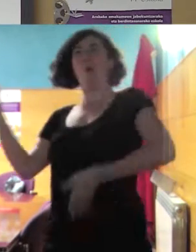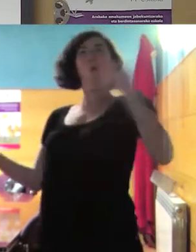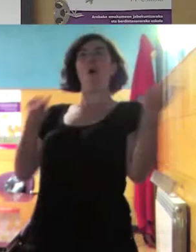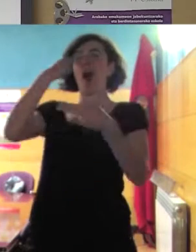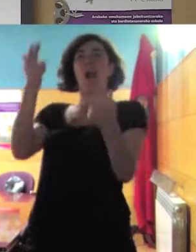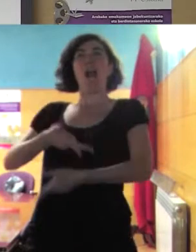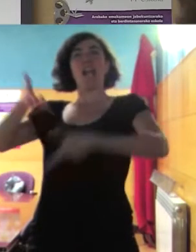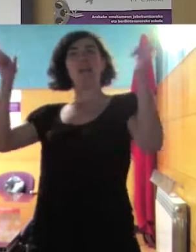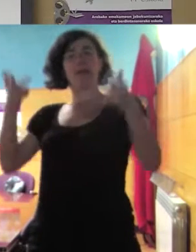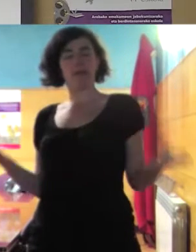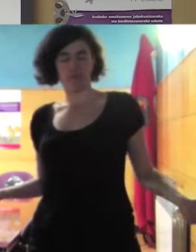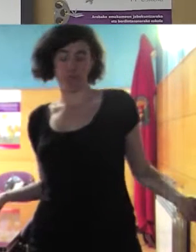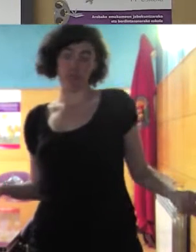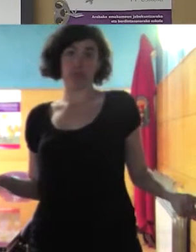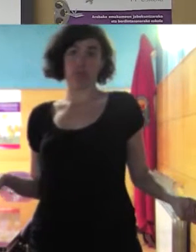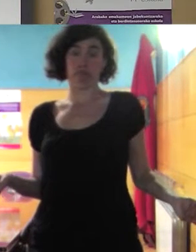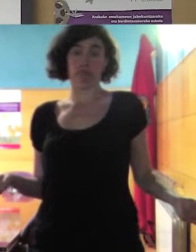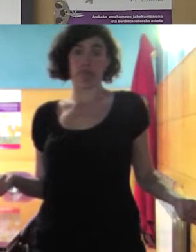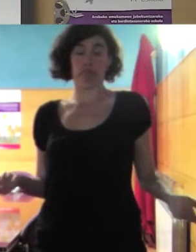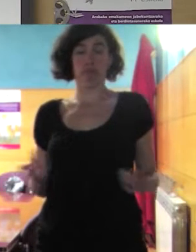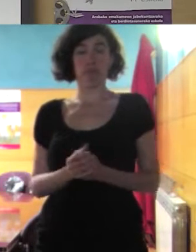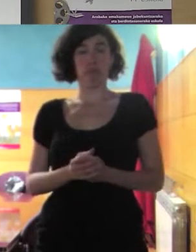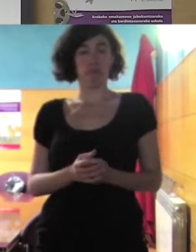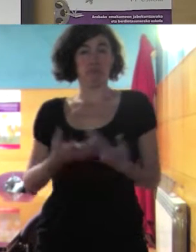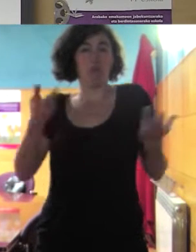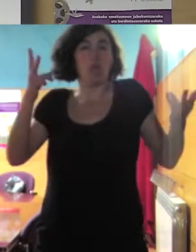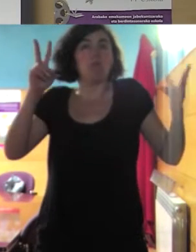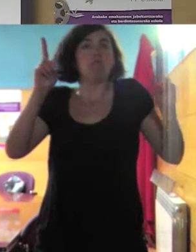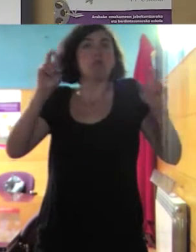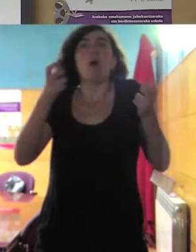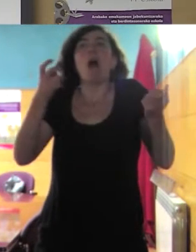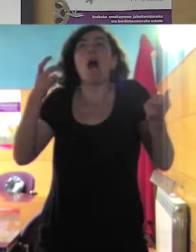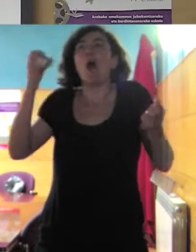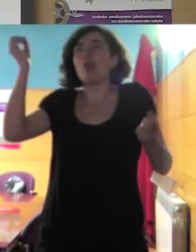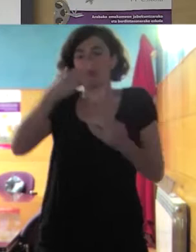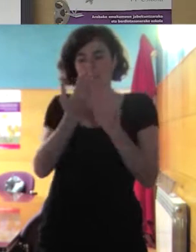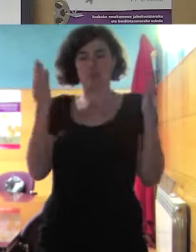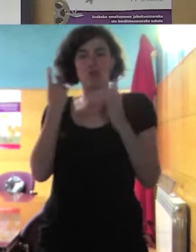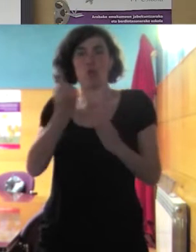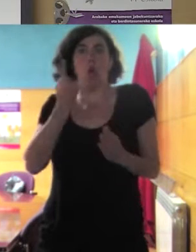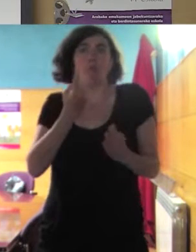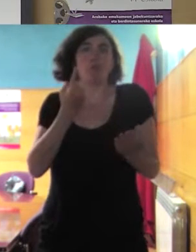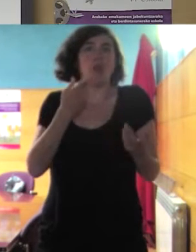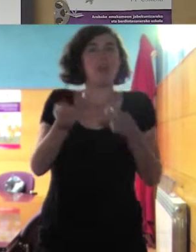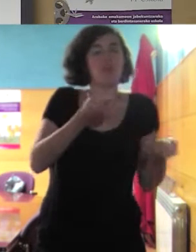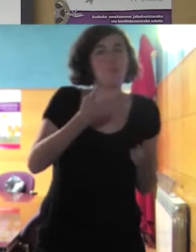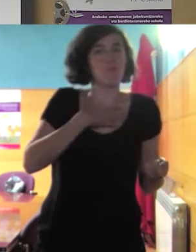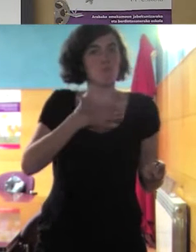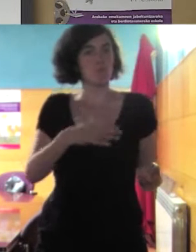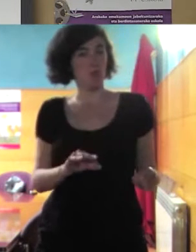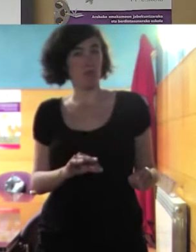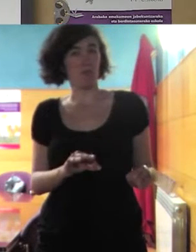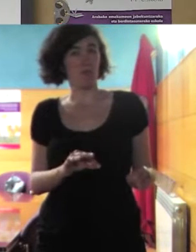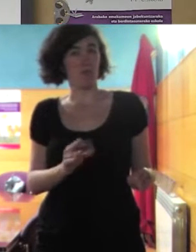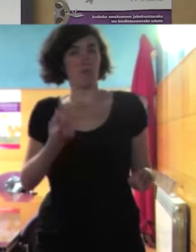de otros países también sobre esto se podría negociar quizá ¿no os parece? o es un valor que obligatoriamente